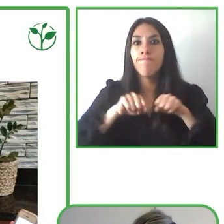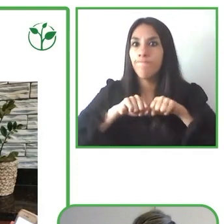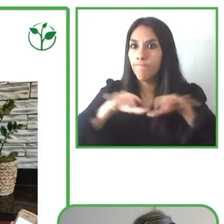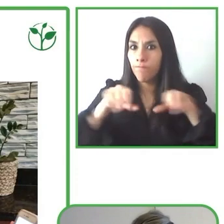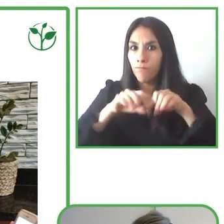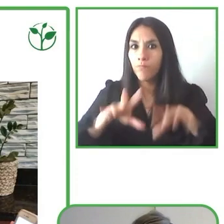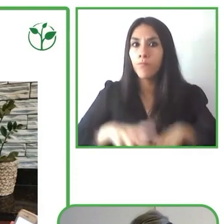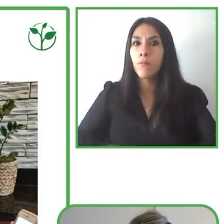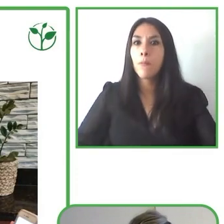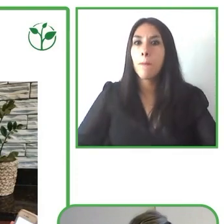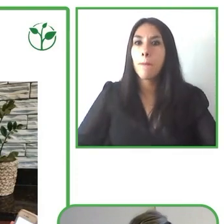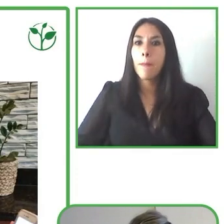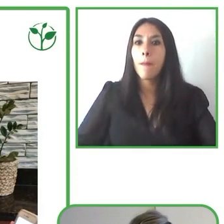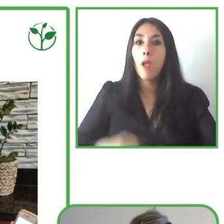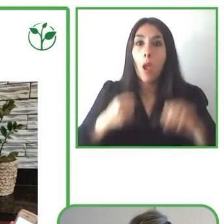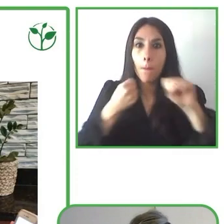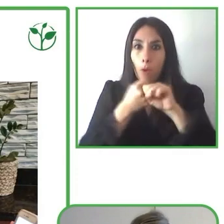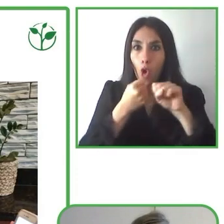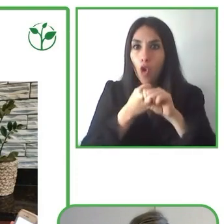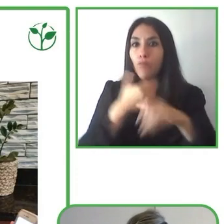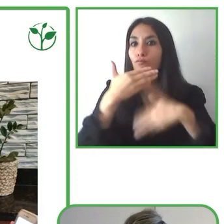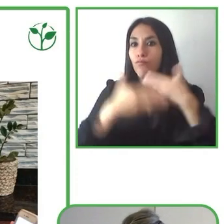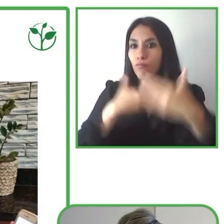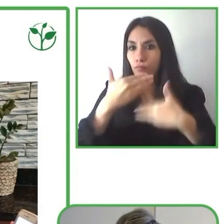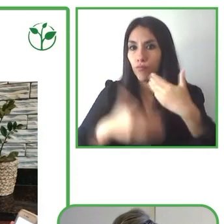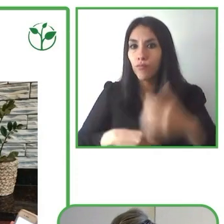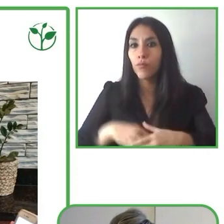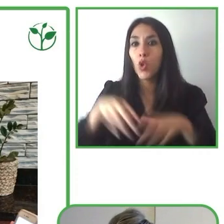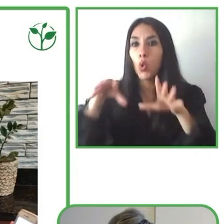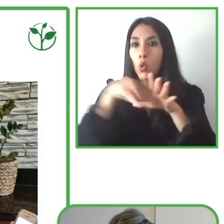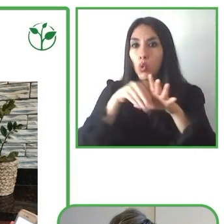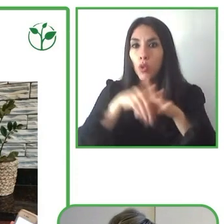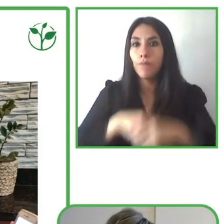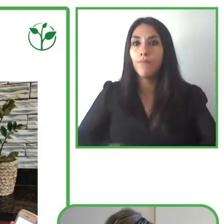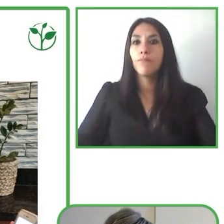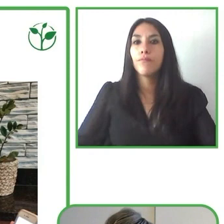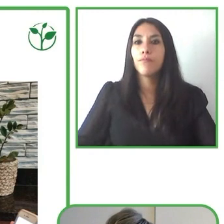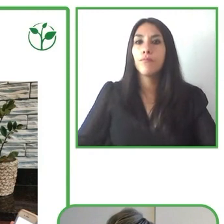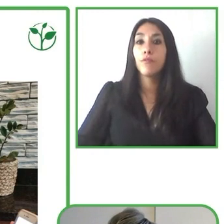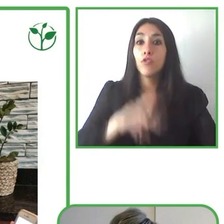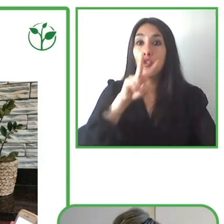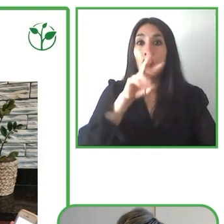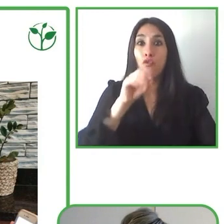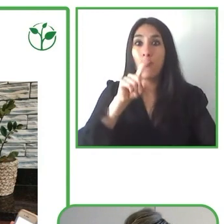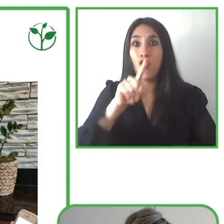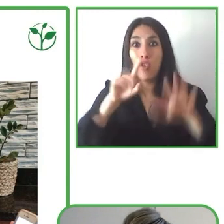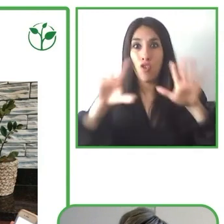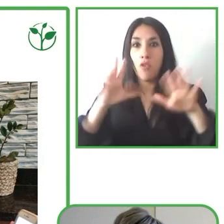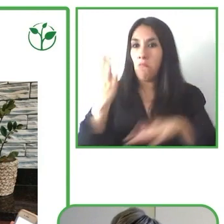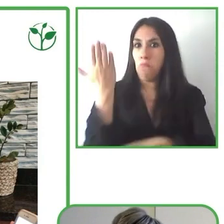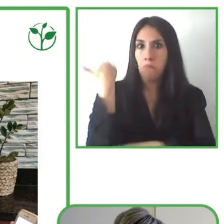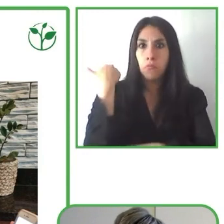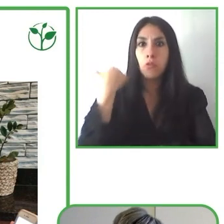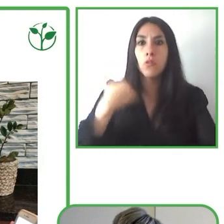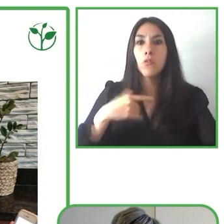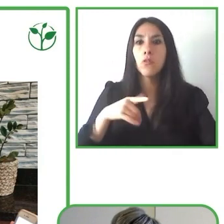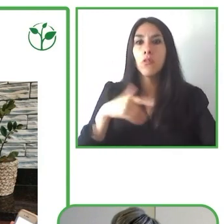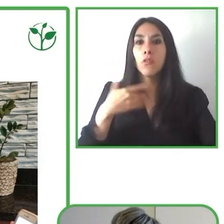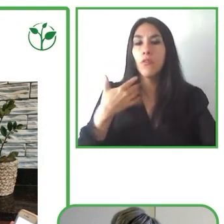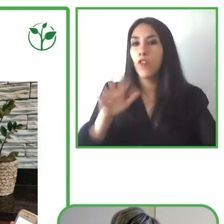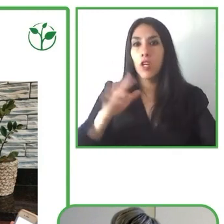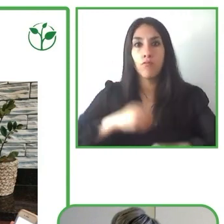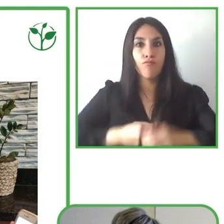en 2019 lanzamos la aplicación móvil Benká, la primera plataforma